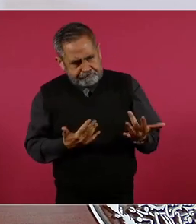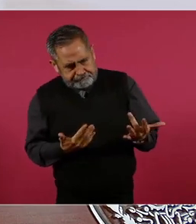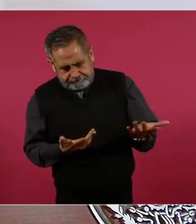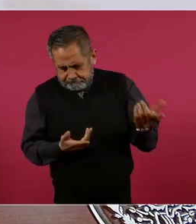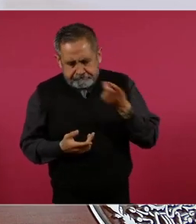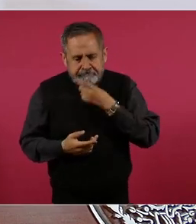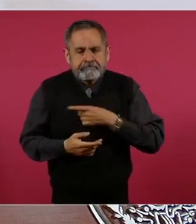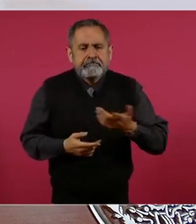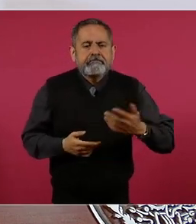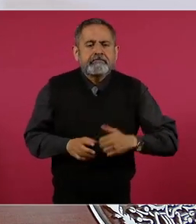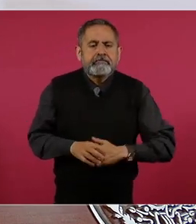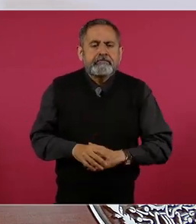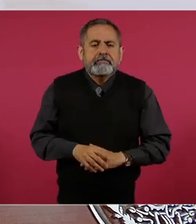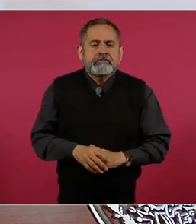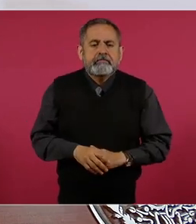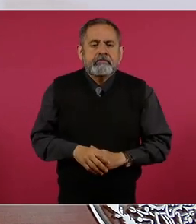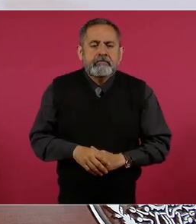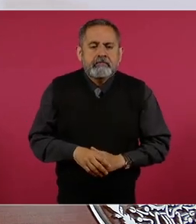pendientes